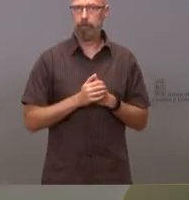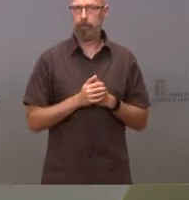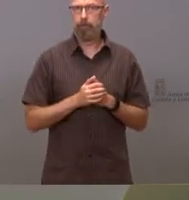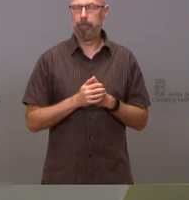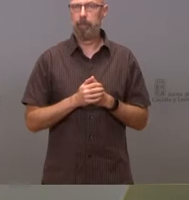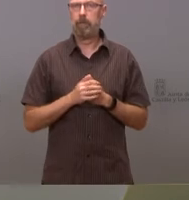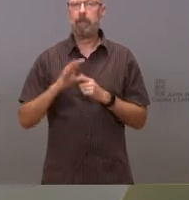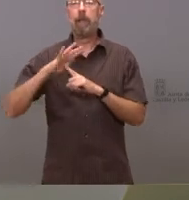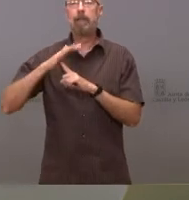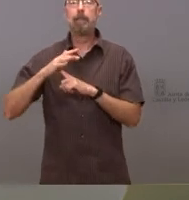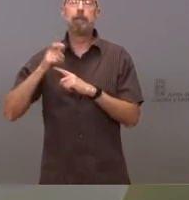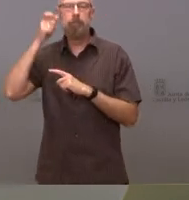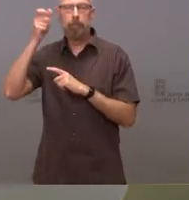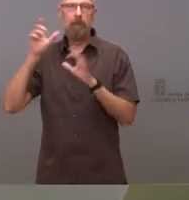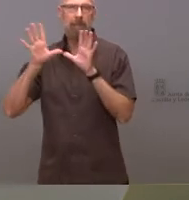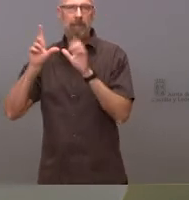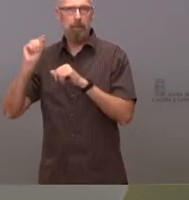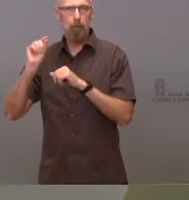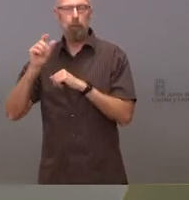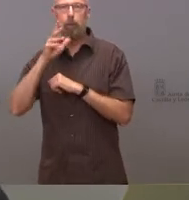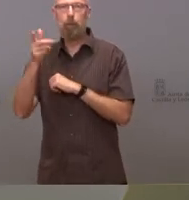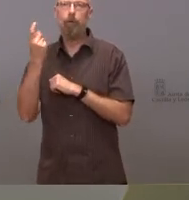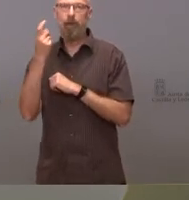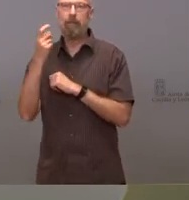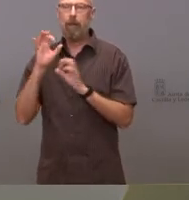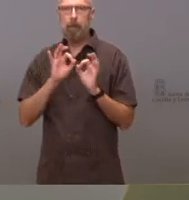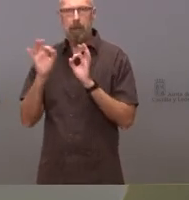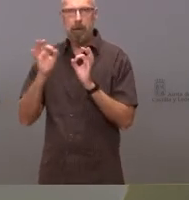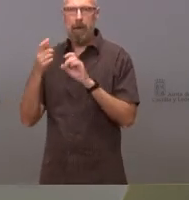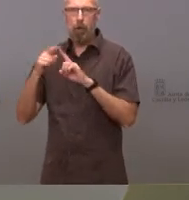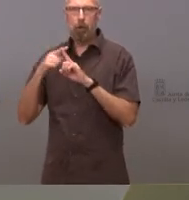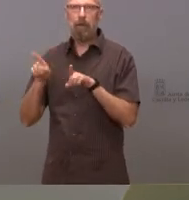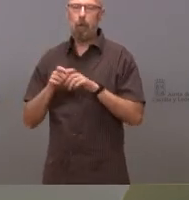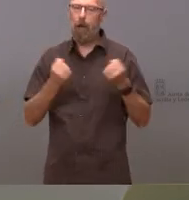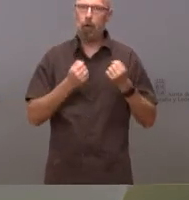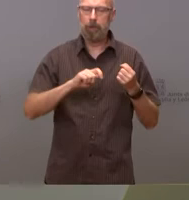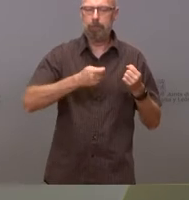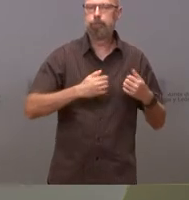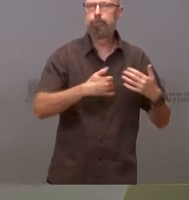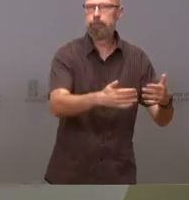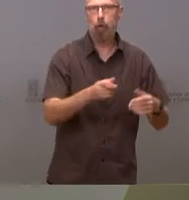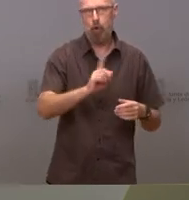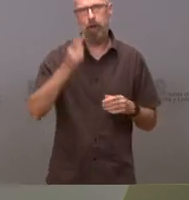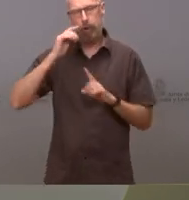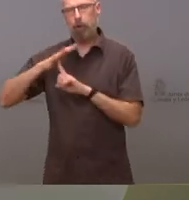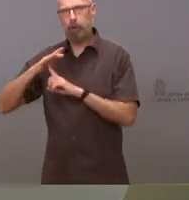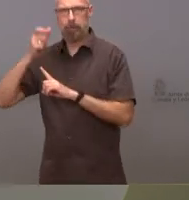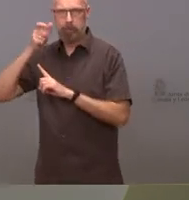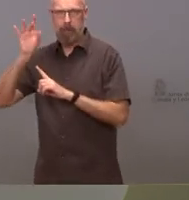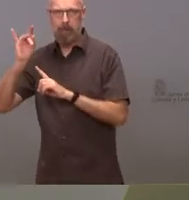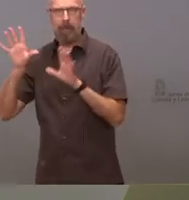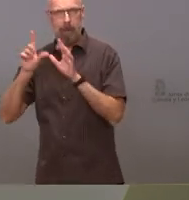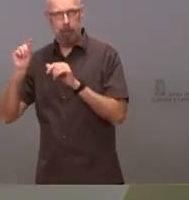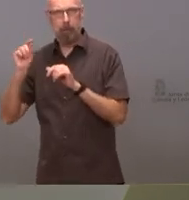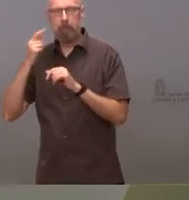y vuela tiene unos unos preparativos de rotor unos preparativos de seguridad y sale justo cuando inmediatamente que puede salir